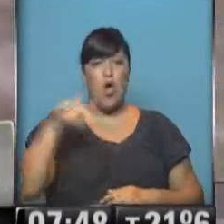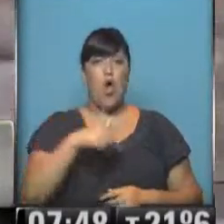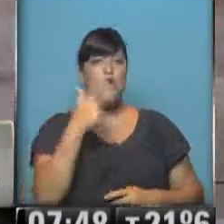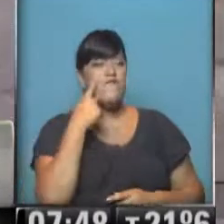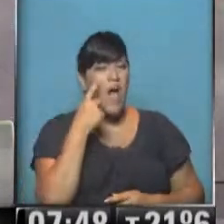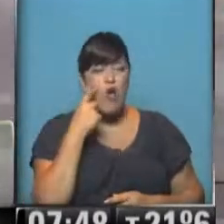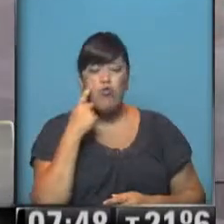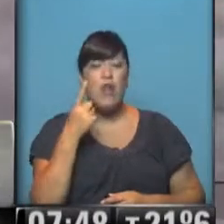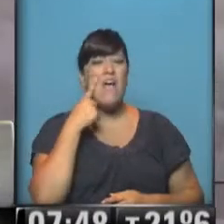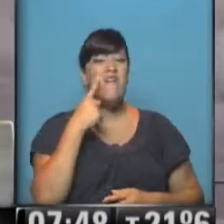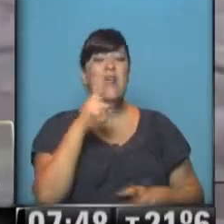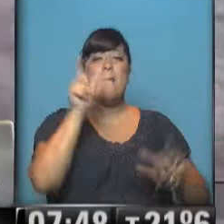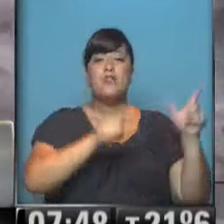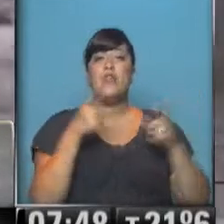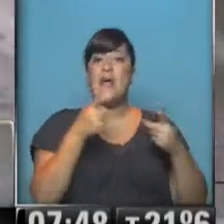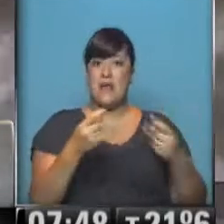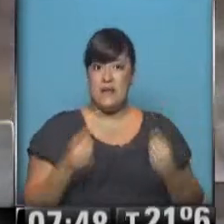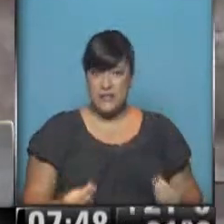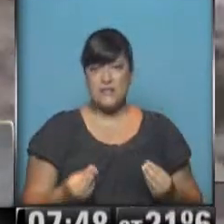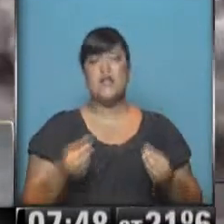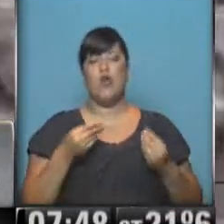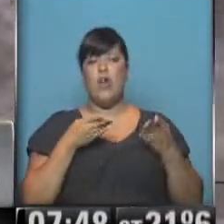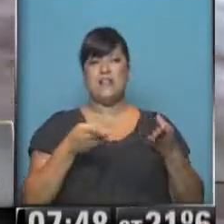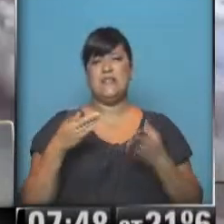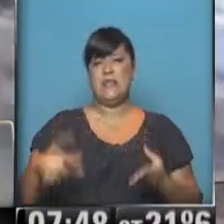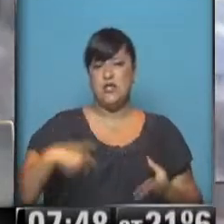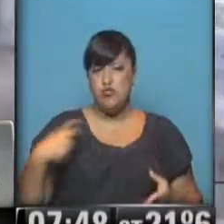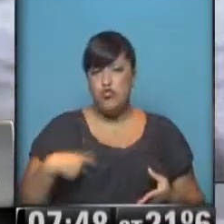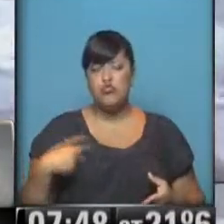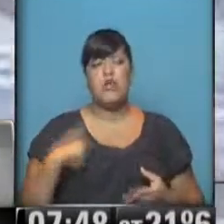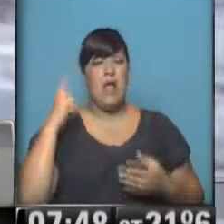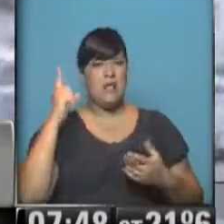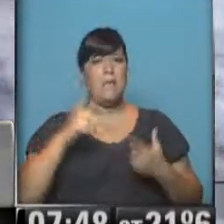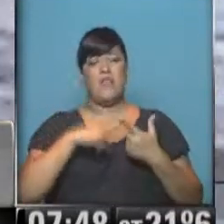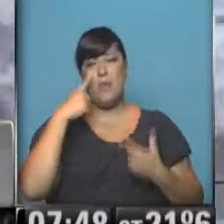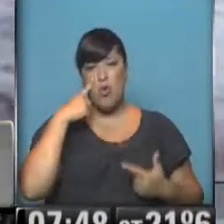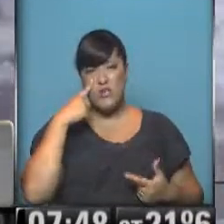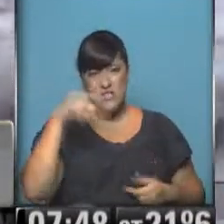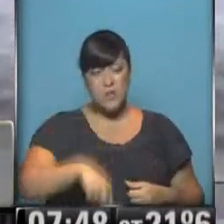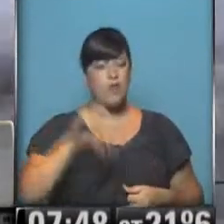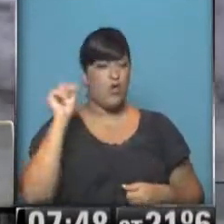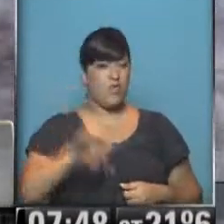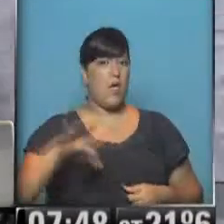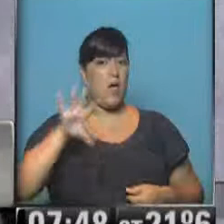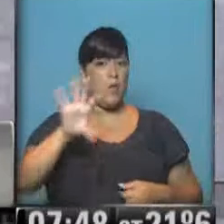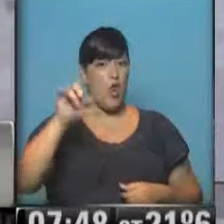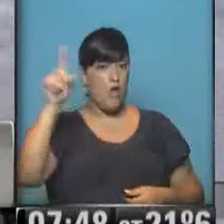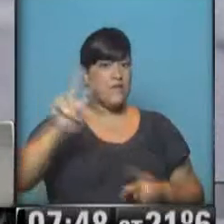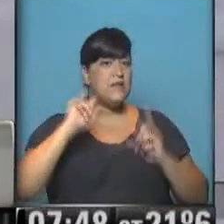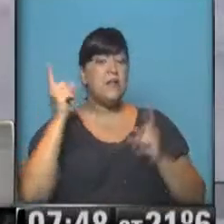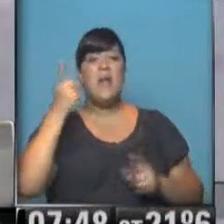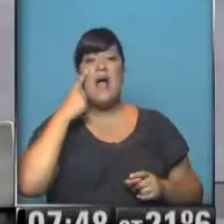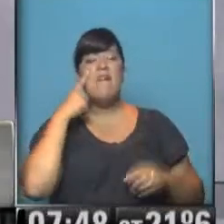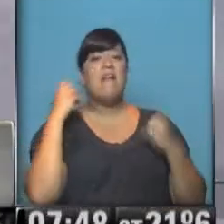necesidades de la gente, con asistentes sociales y todo lo demás del municipio y de la provincia para ver las realidades de la gente